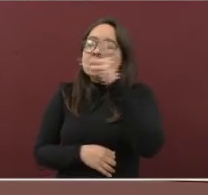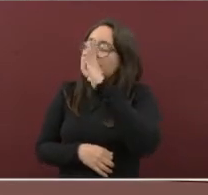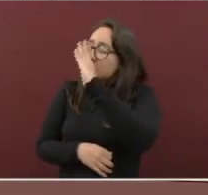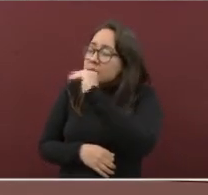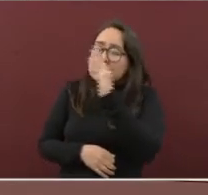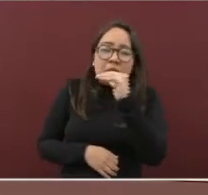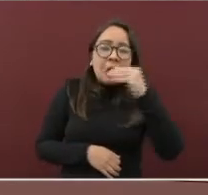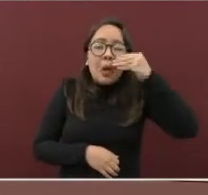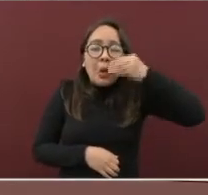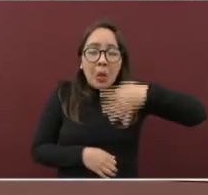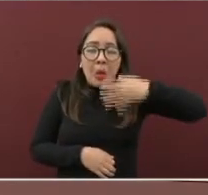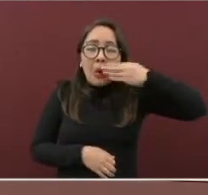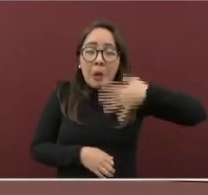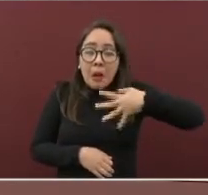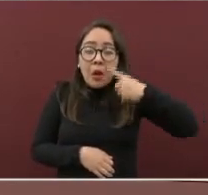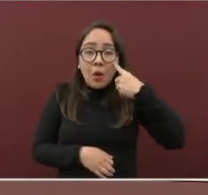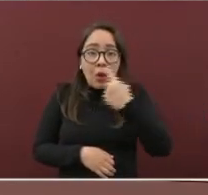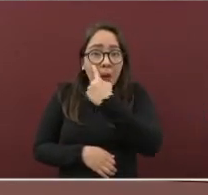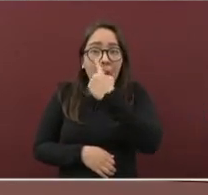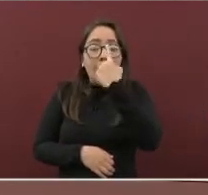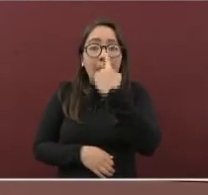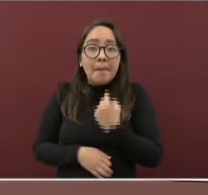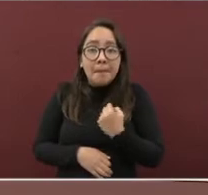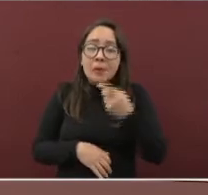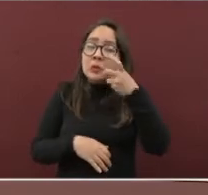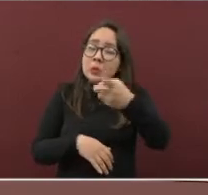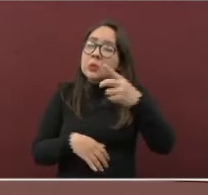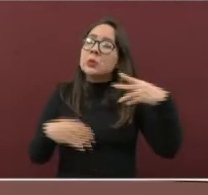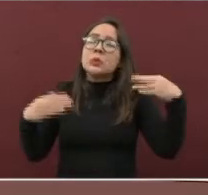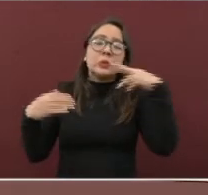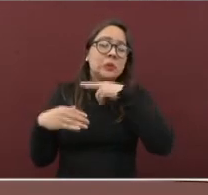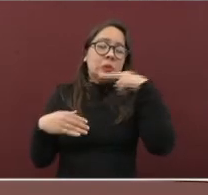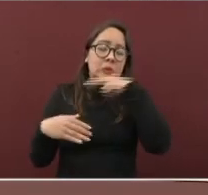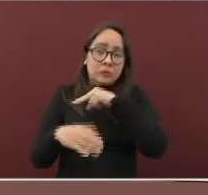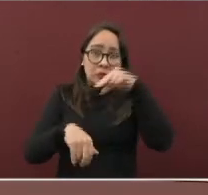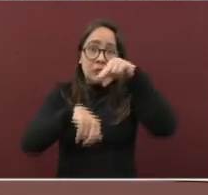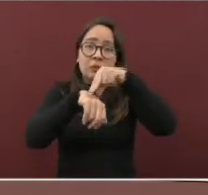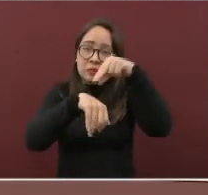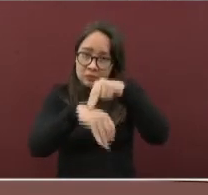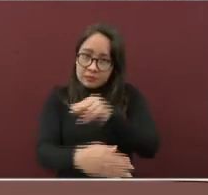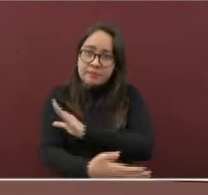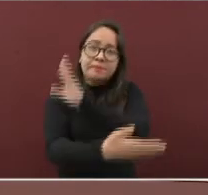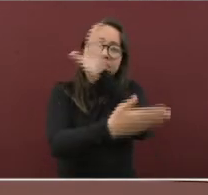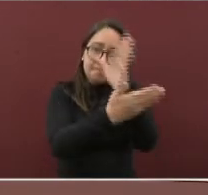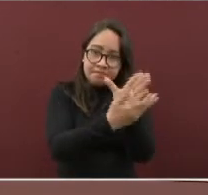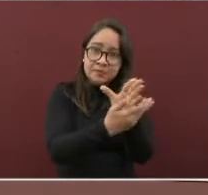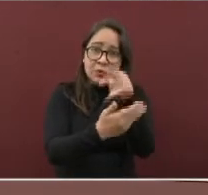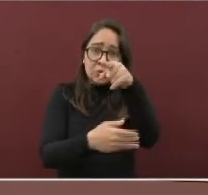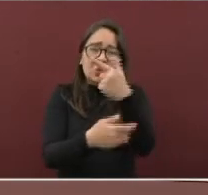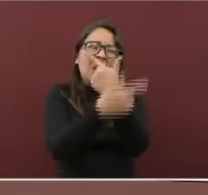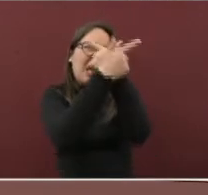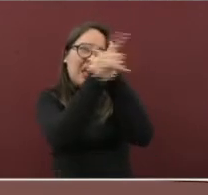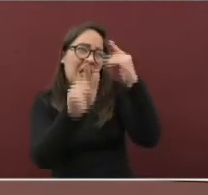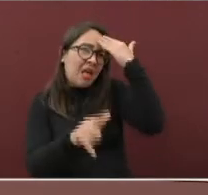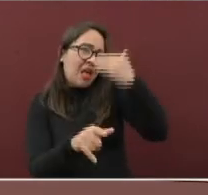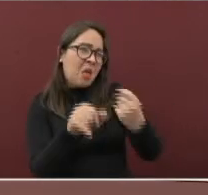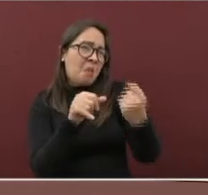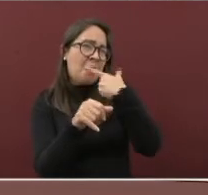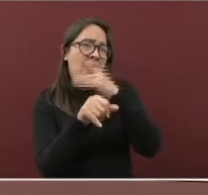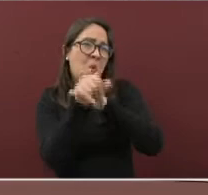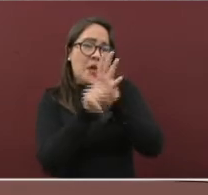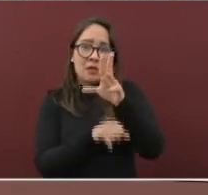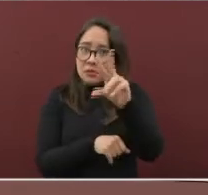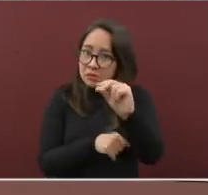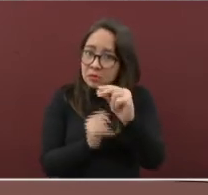escurrimiento nasal y ojos rojos, acude de inmediato con su médico y por favor, no se automedique. No bajemos